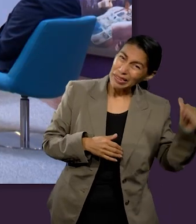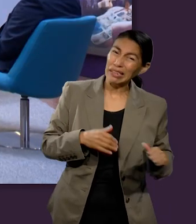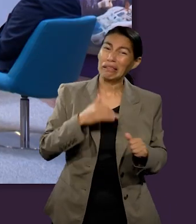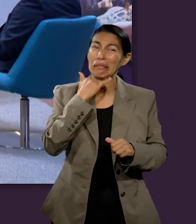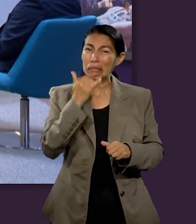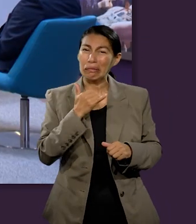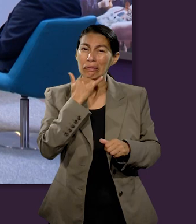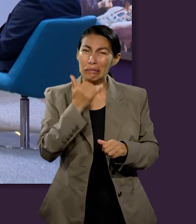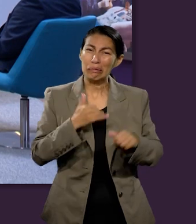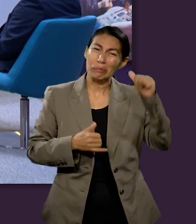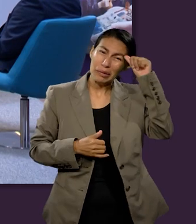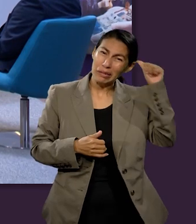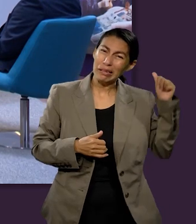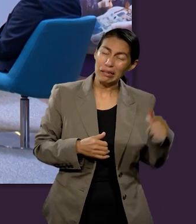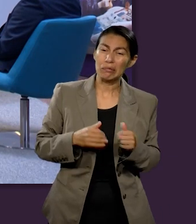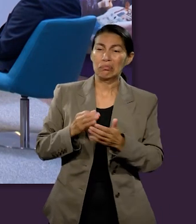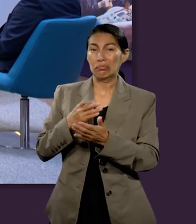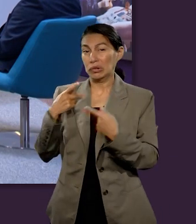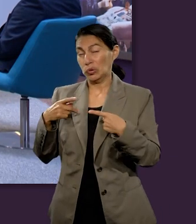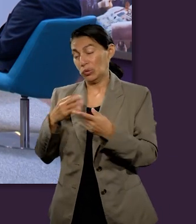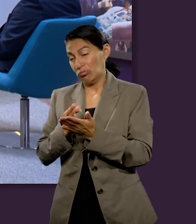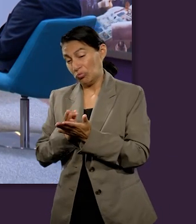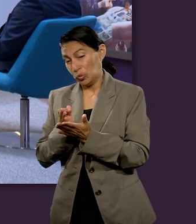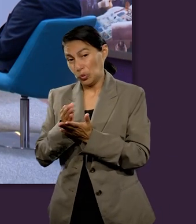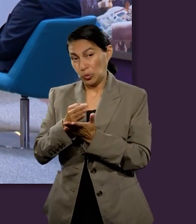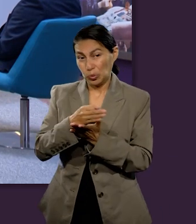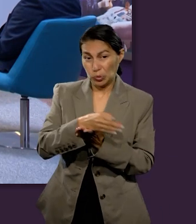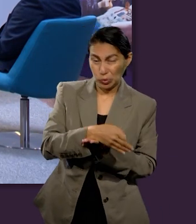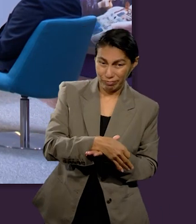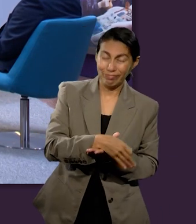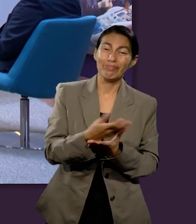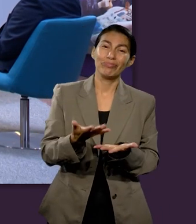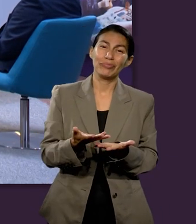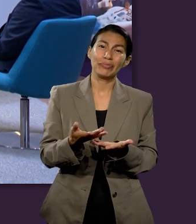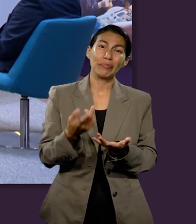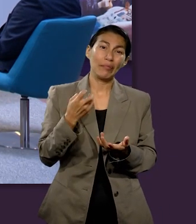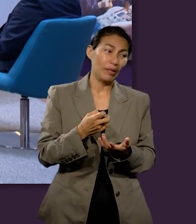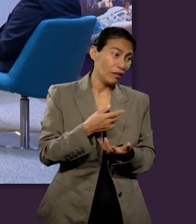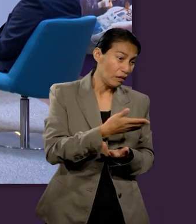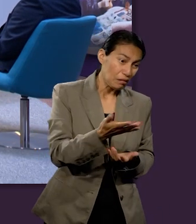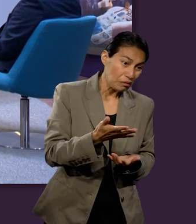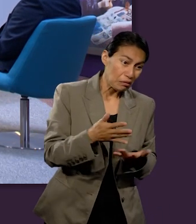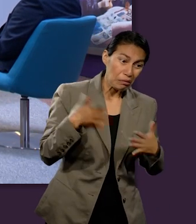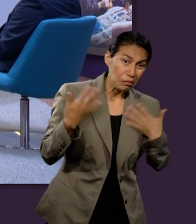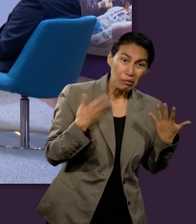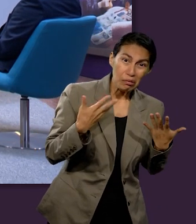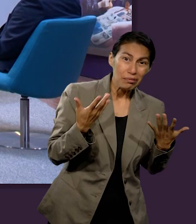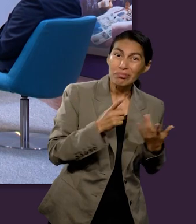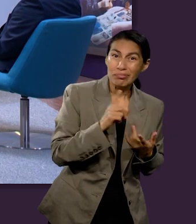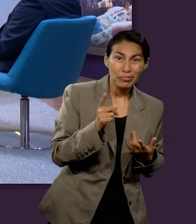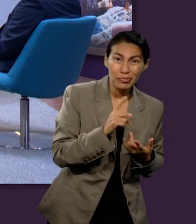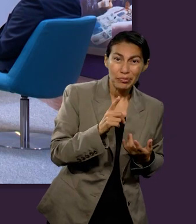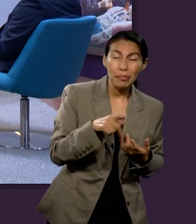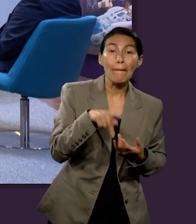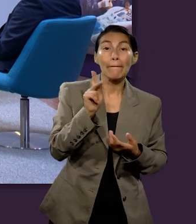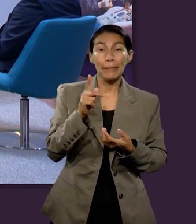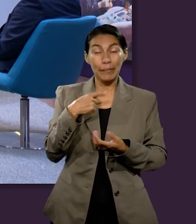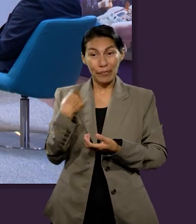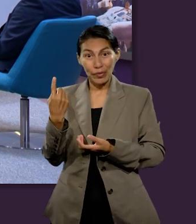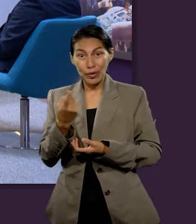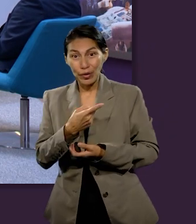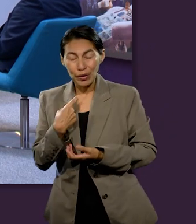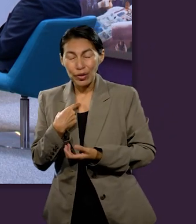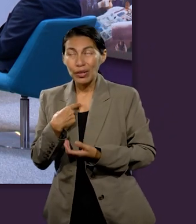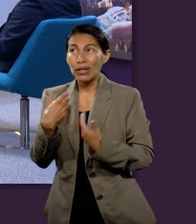estas promesas han hecho que al no poderlas disfrutar a ellos, nosotros las podamos ver con esa esperanza, porque